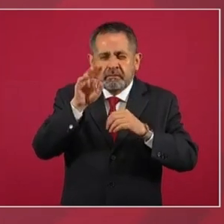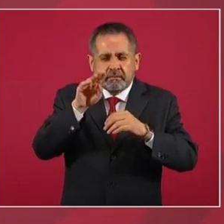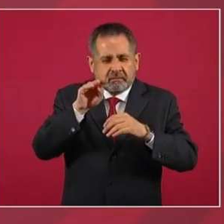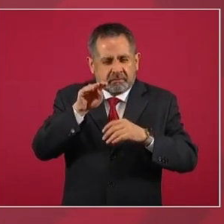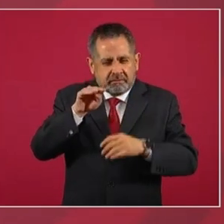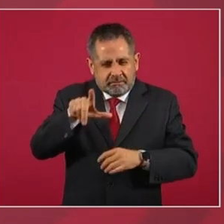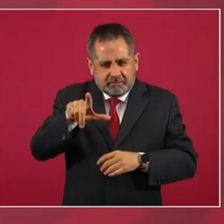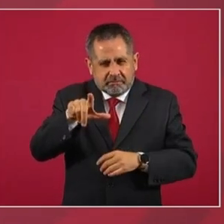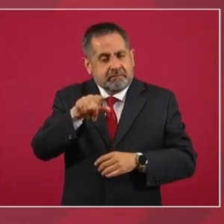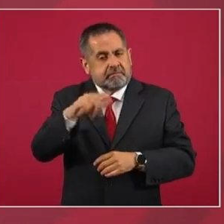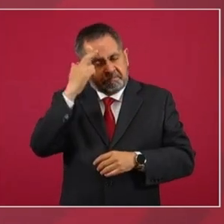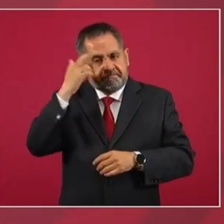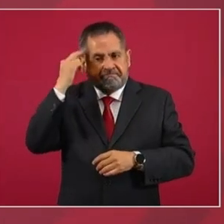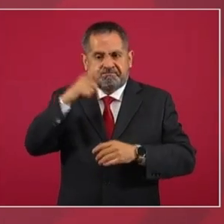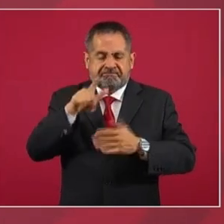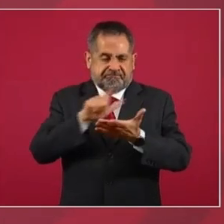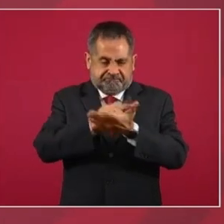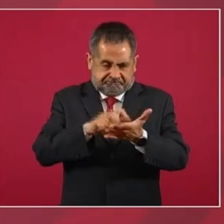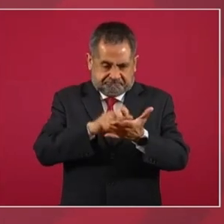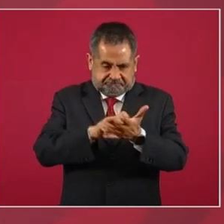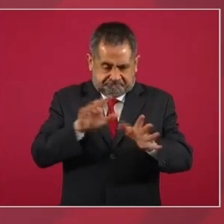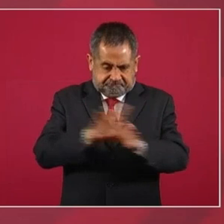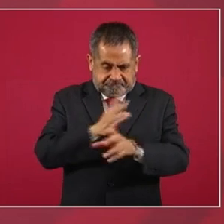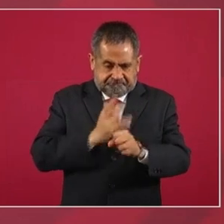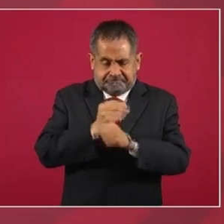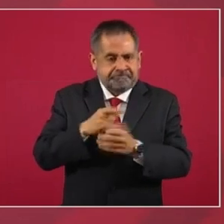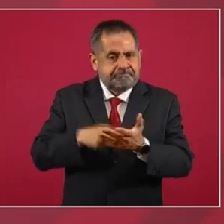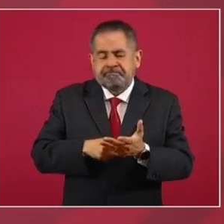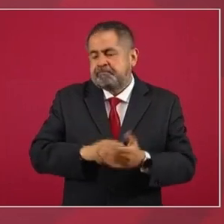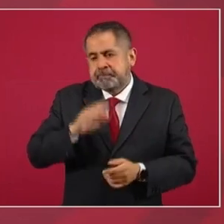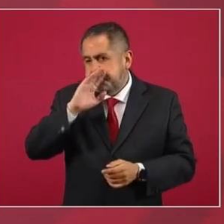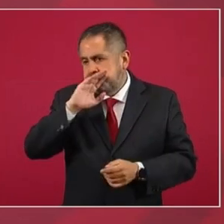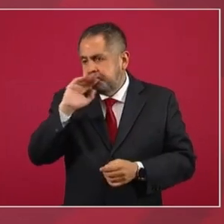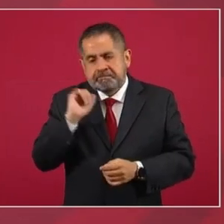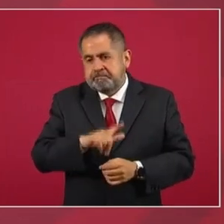estuvo muy mal